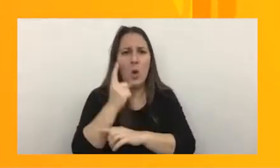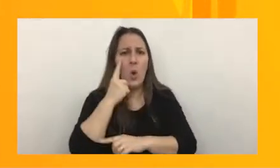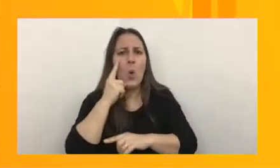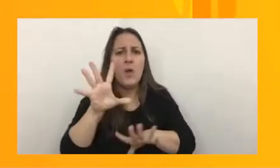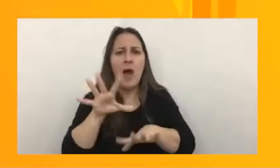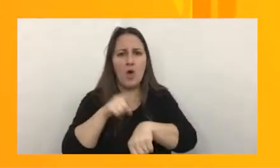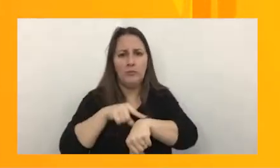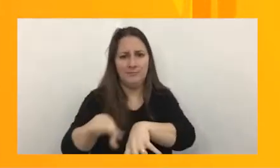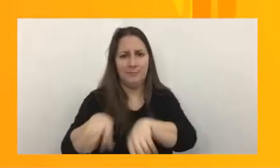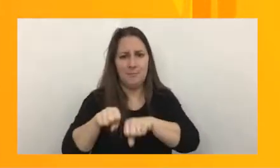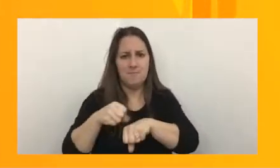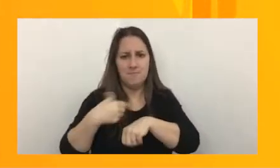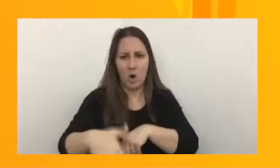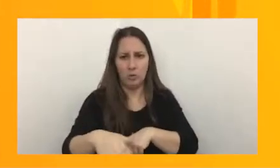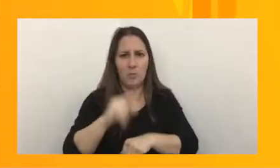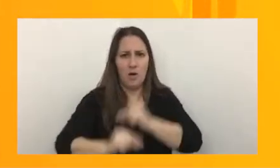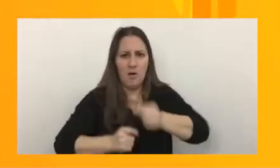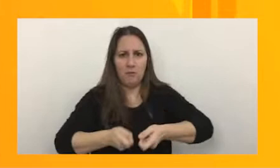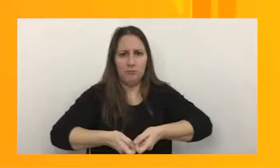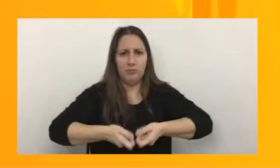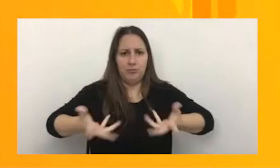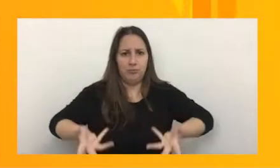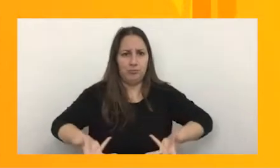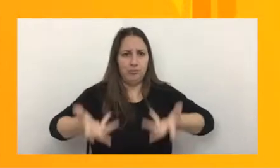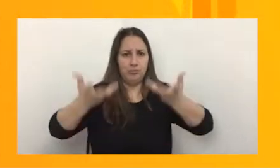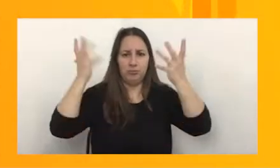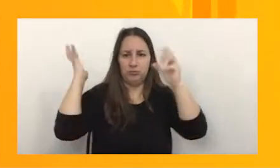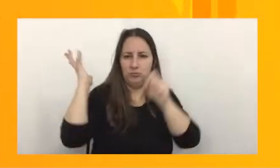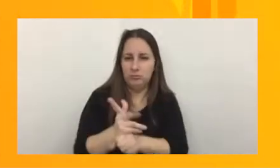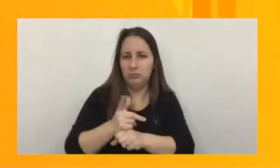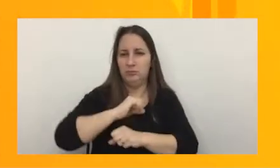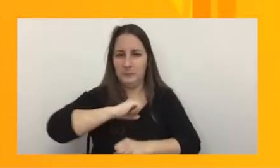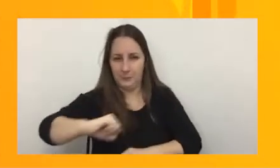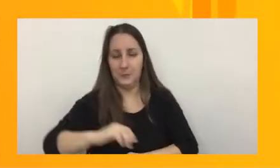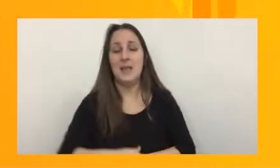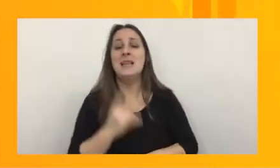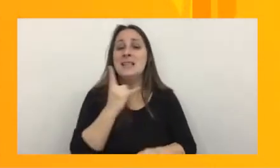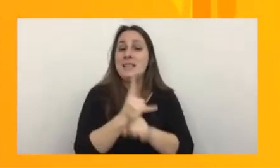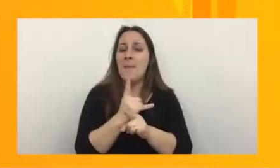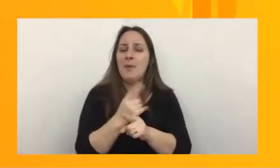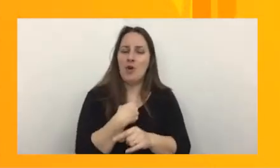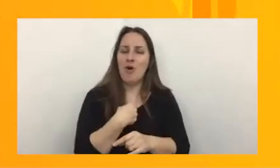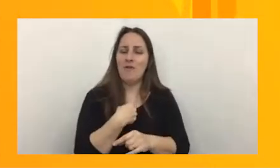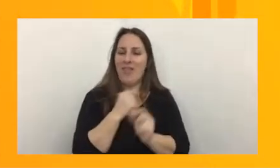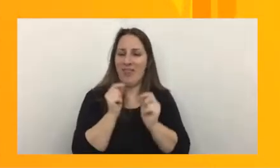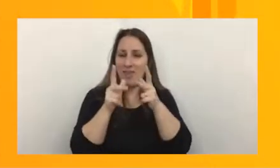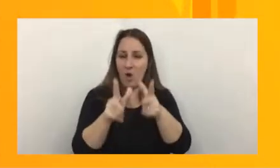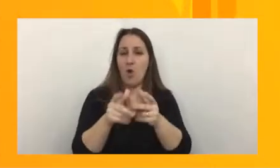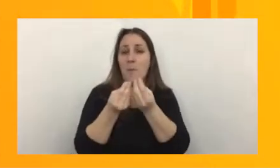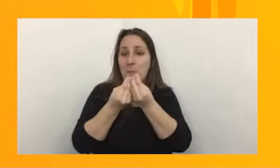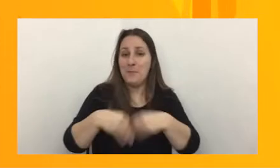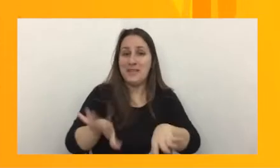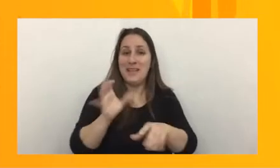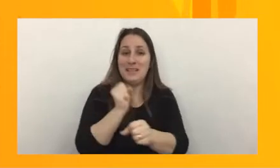tempranas porque esto crece exponencialmente siempre me gusta decir que más allá de que empecé trabajando